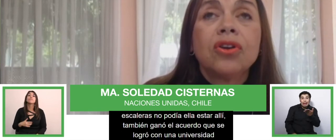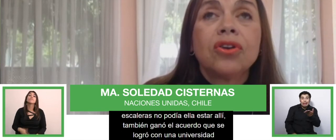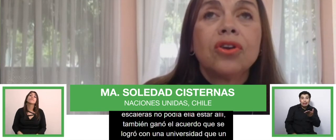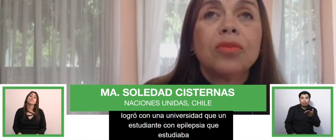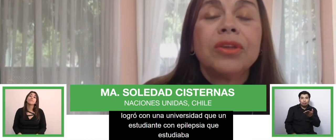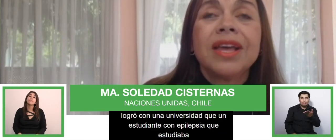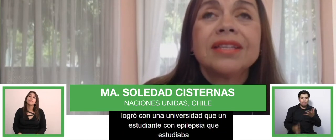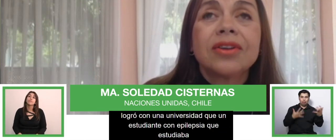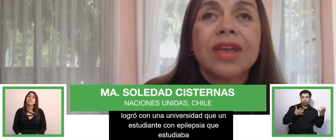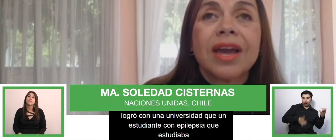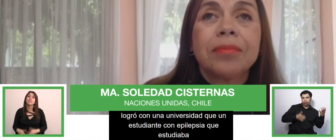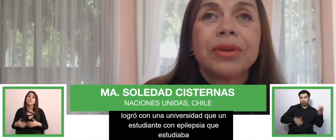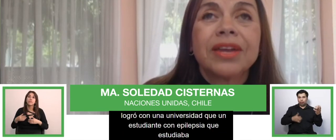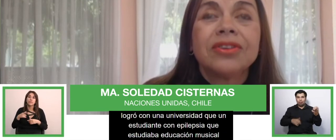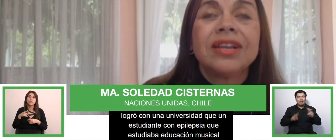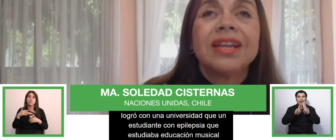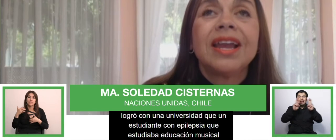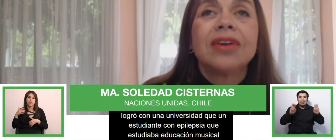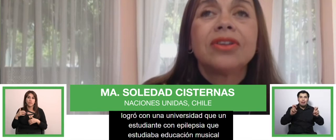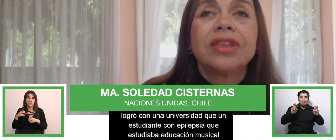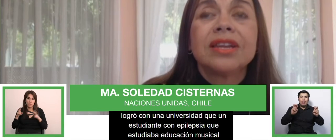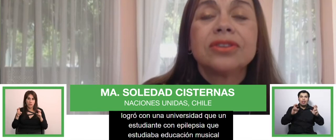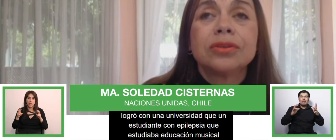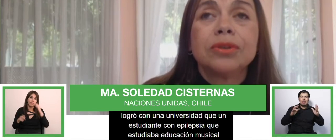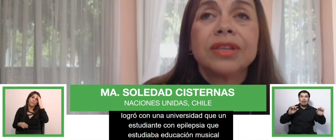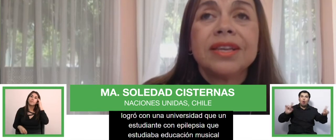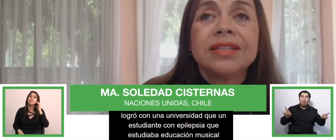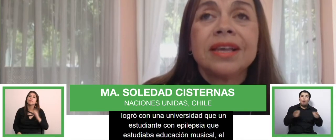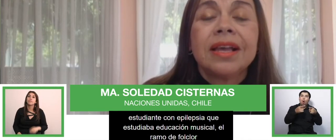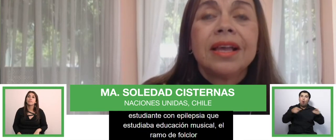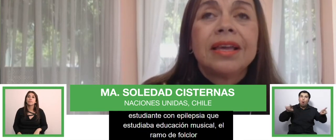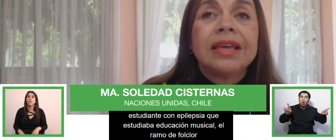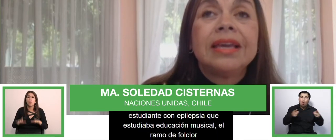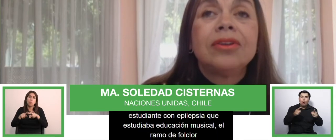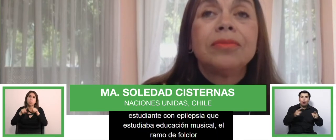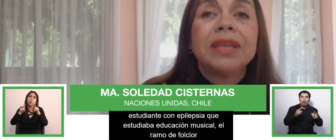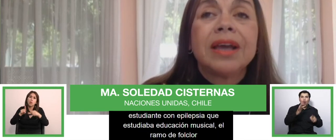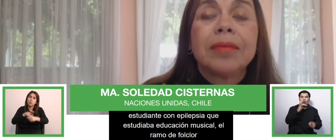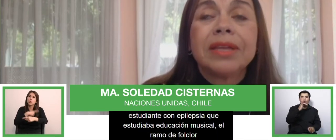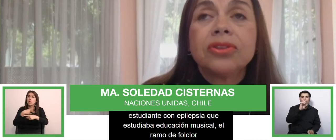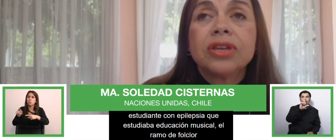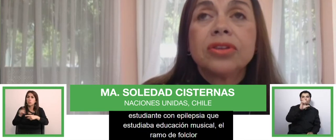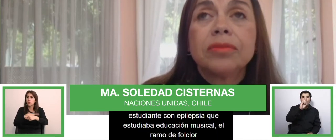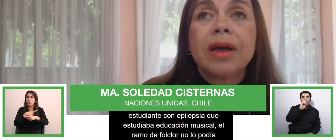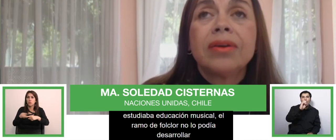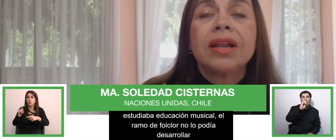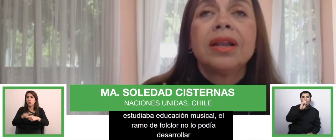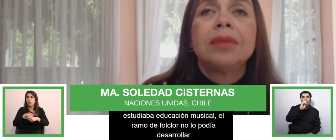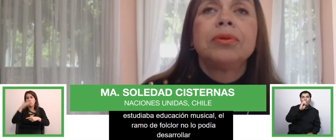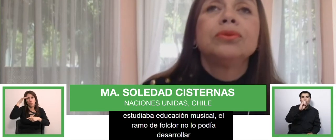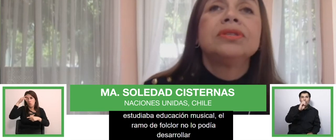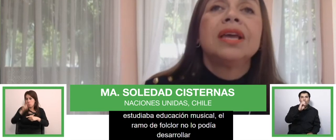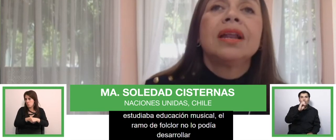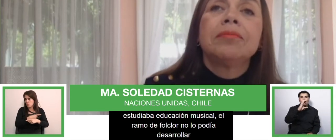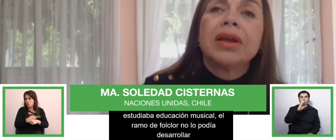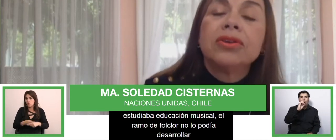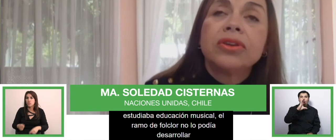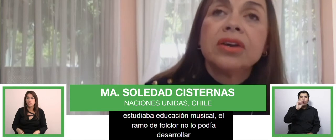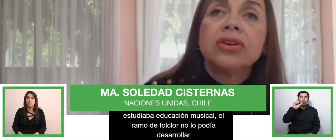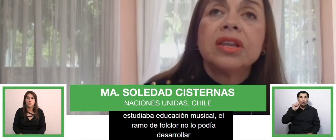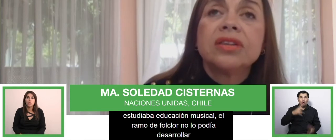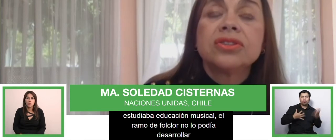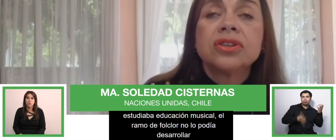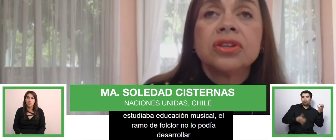folclor no lo podía desarrollar porque no tenía la coordinación motriz y los medicamentos que tomaba le producían